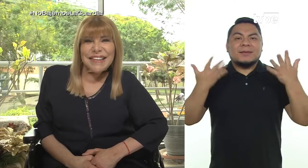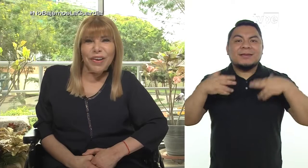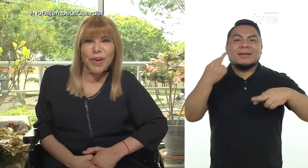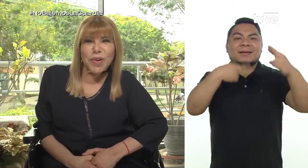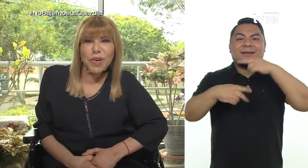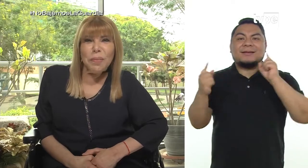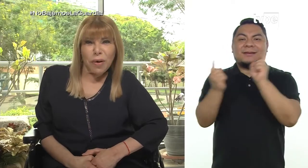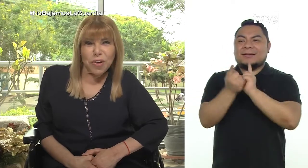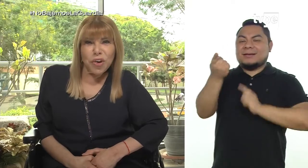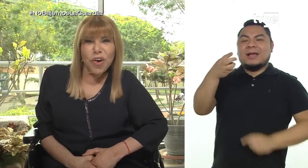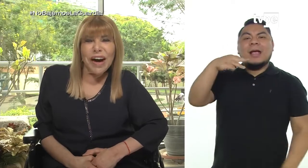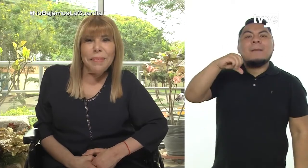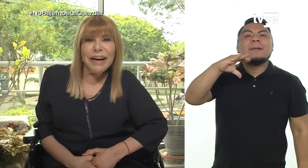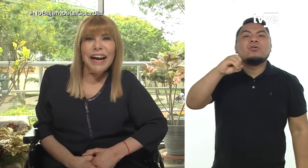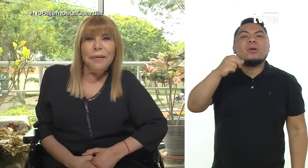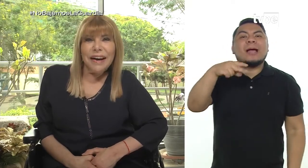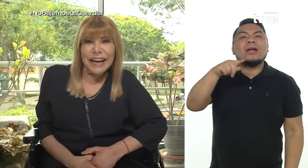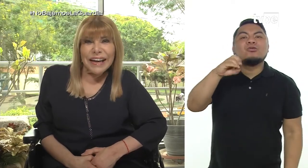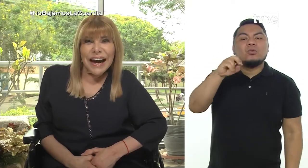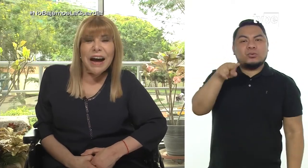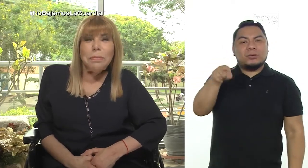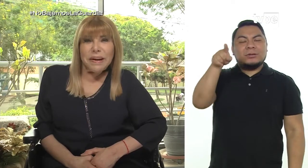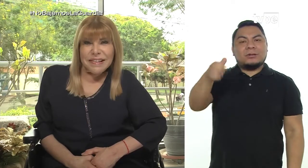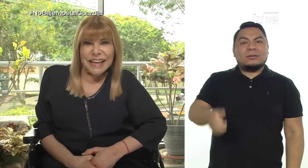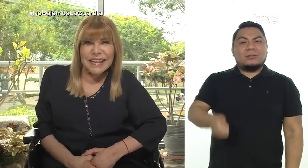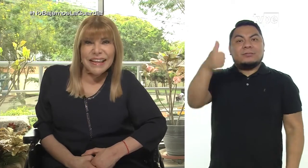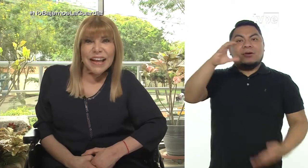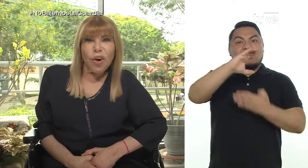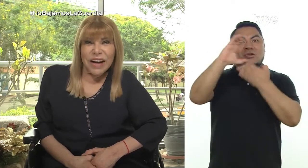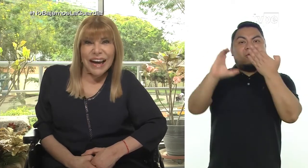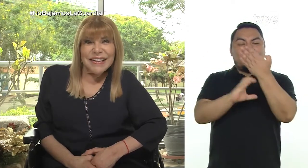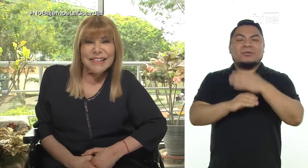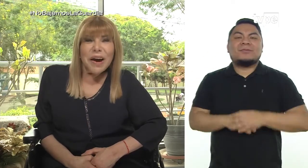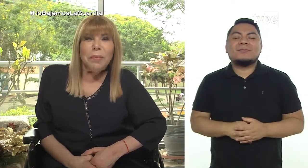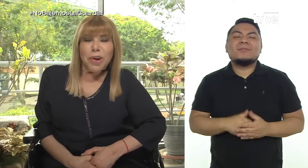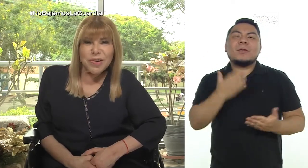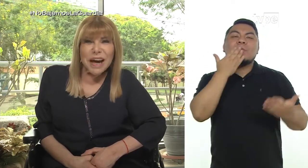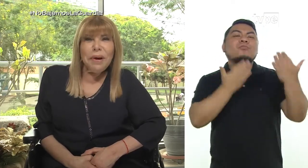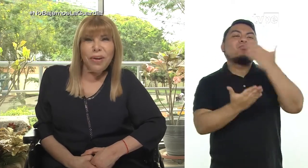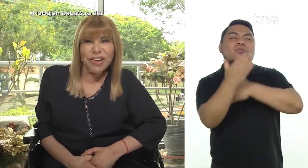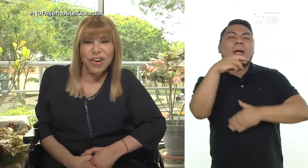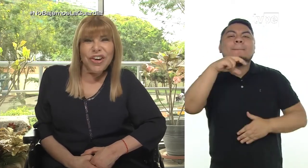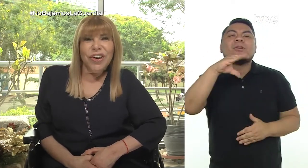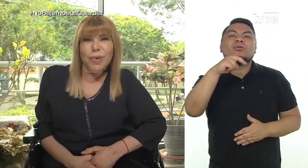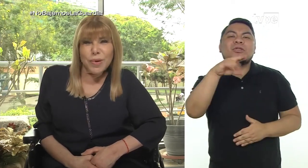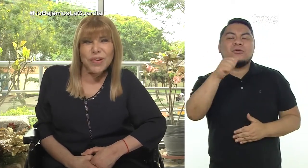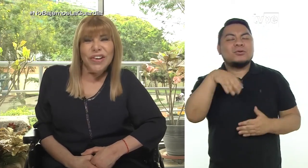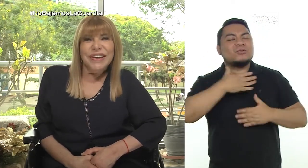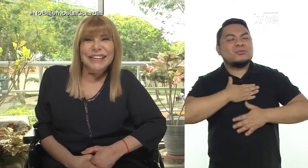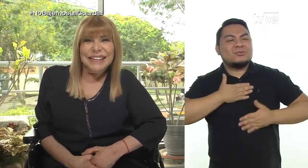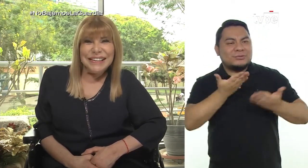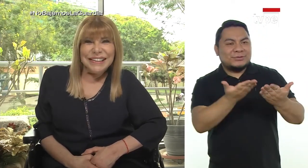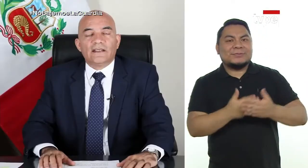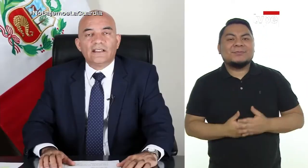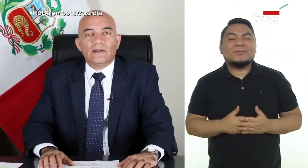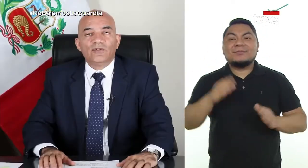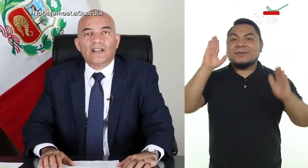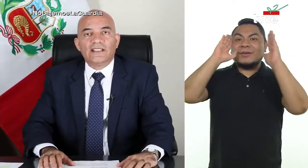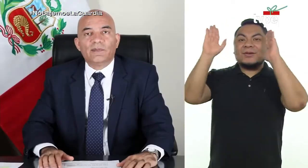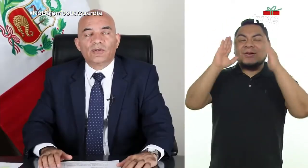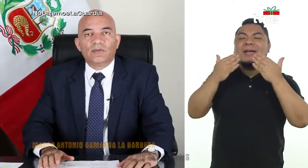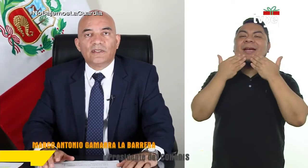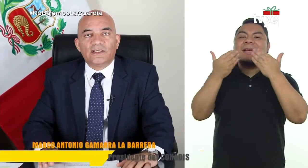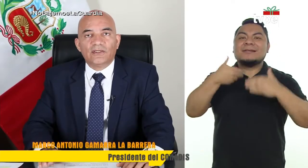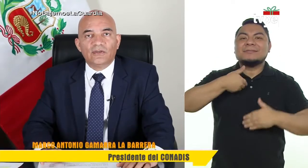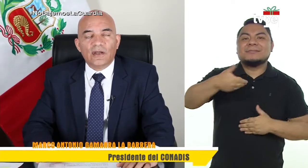Ya está con nosotros Marco Antonio Gamarra, la barrera, presidente del Conadis. Buenos días, Marco Antonio. Un gusto. Gina,